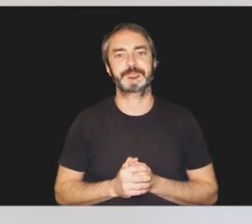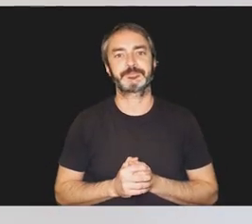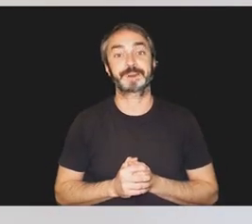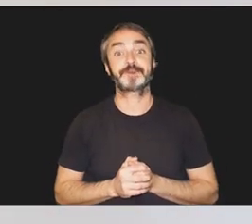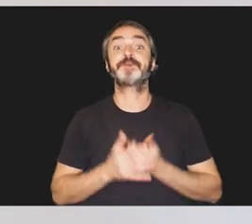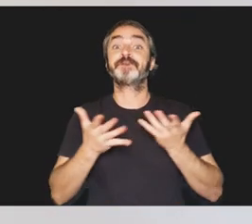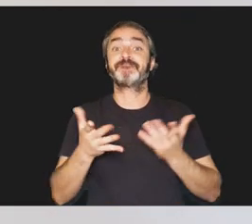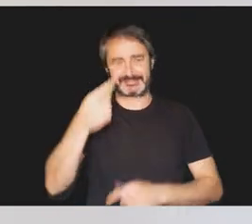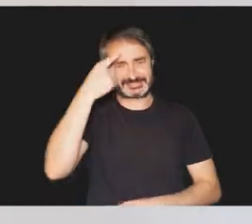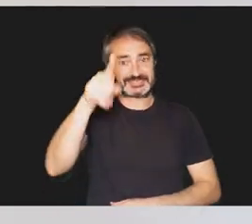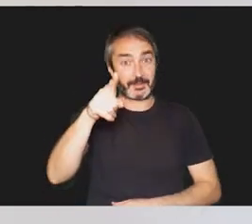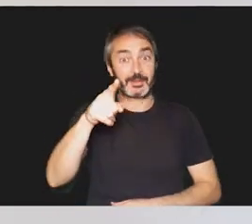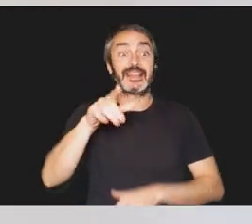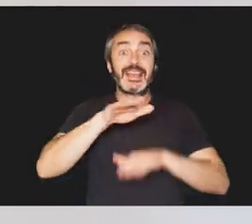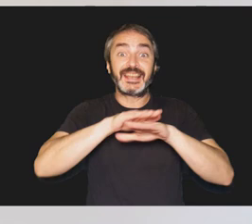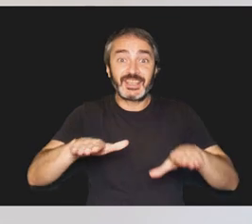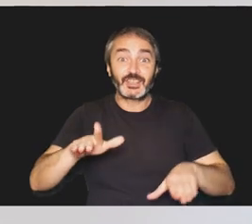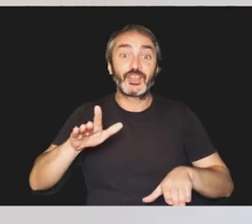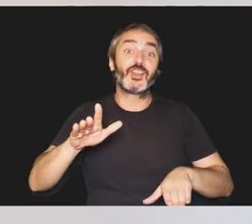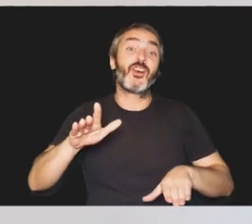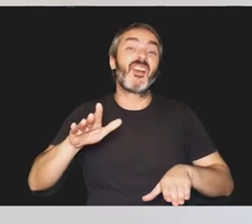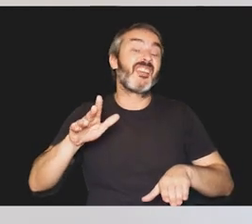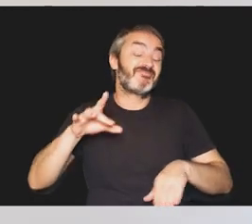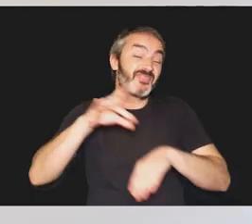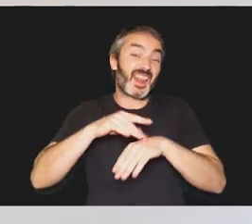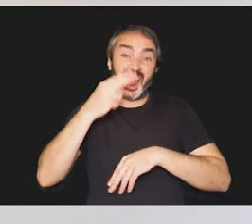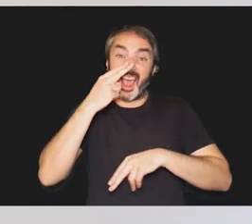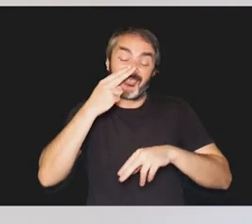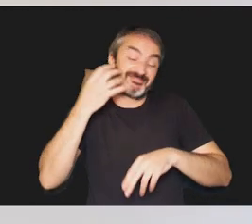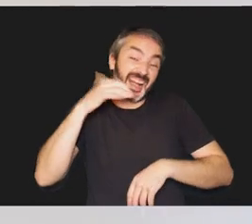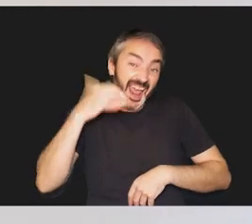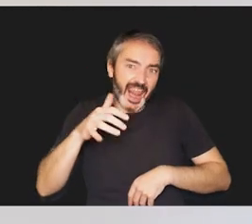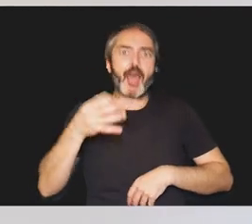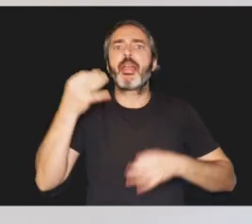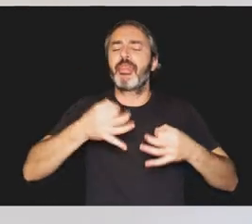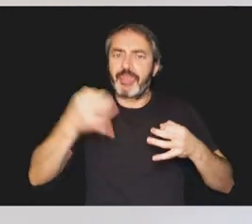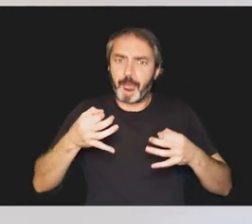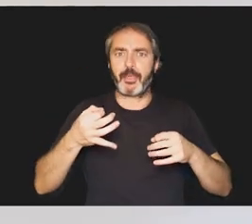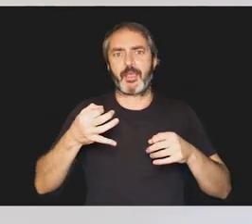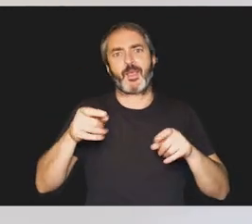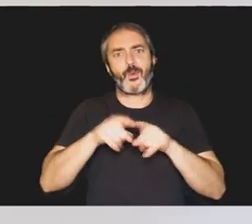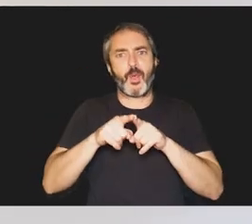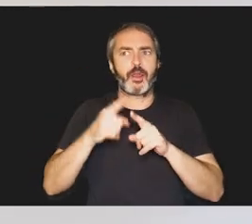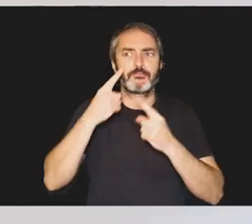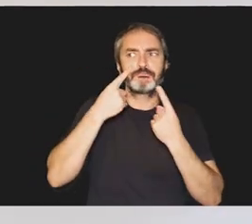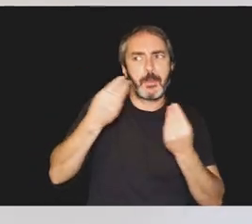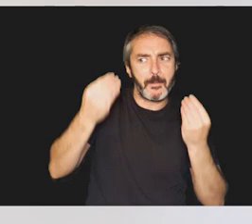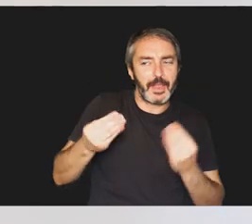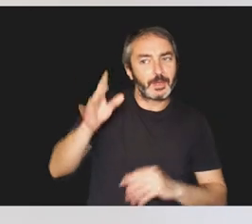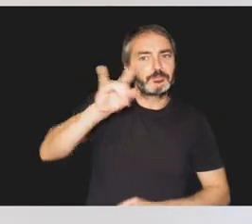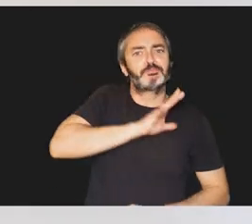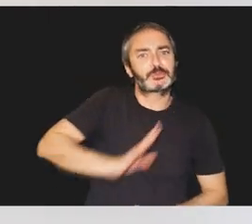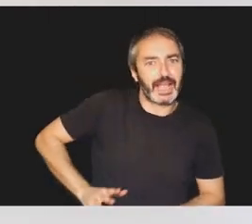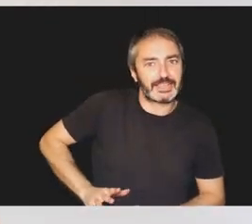Así que ahora ya sabes que ante un niño con una enfermedad rara, es necesario permanecer alerta ante posibles signos de sordoceguera.